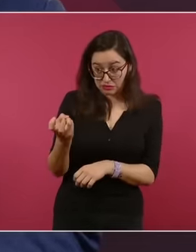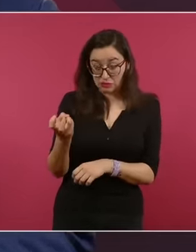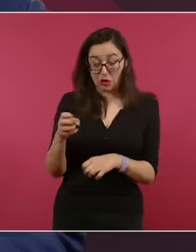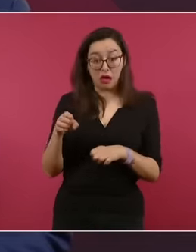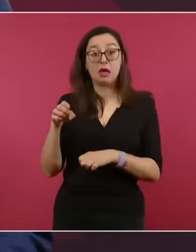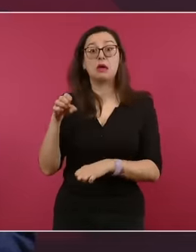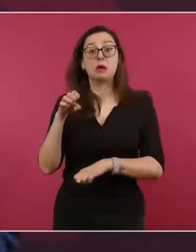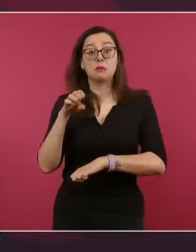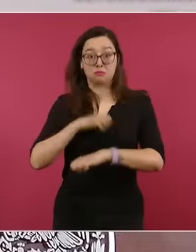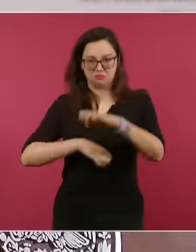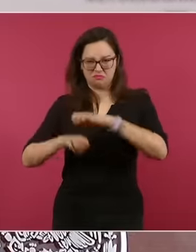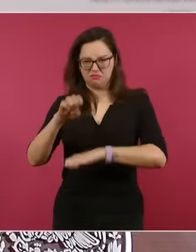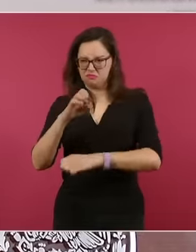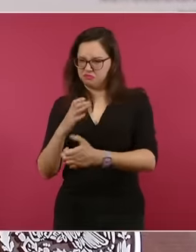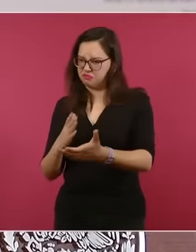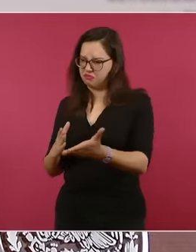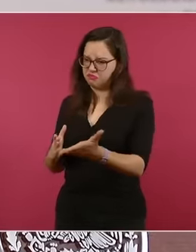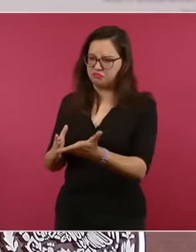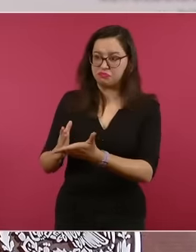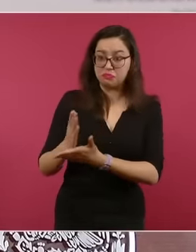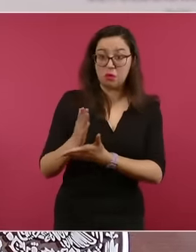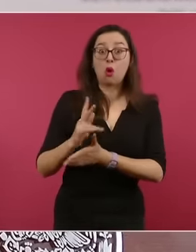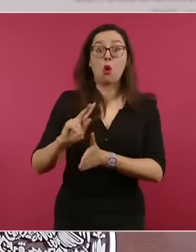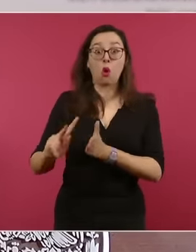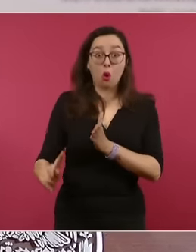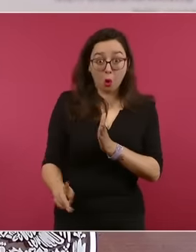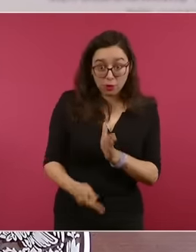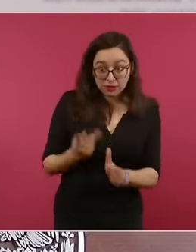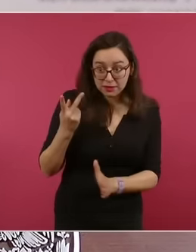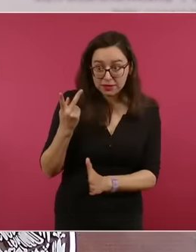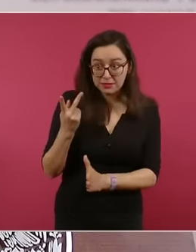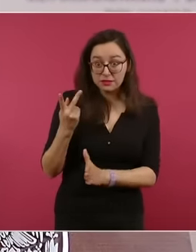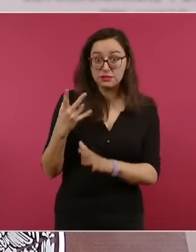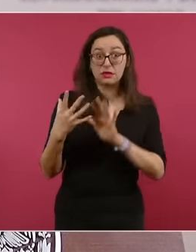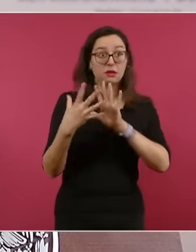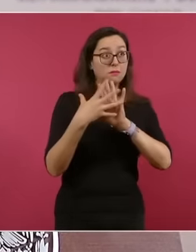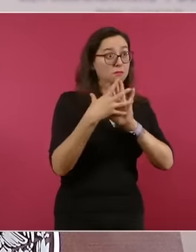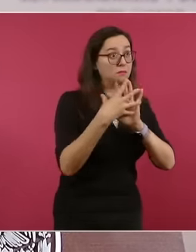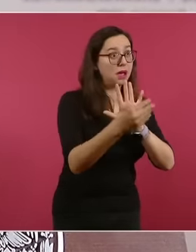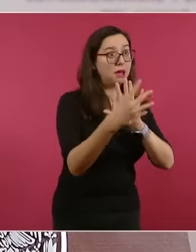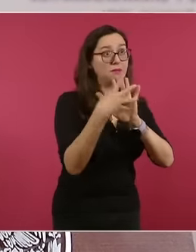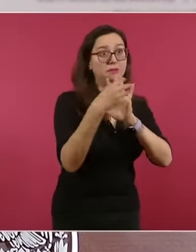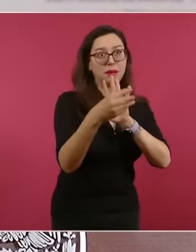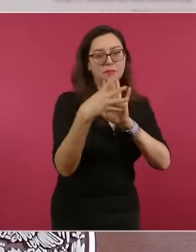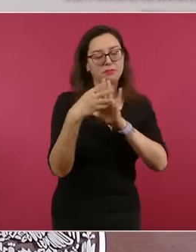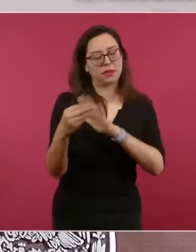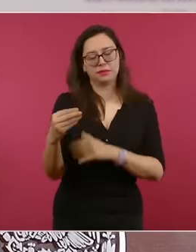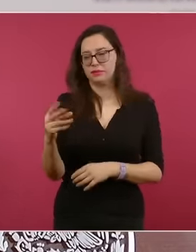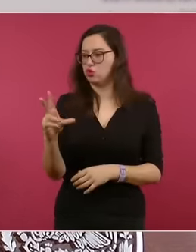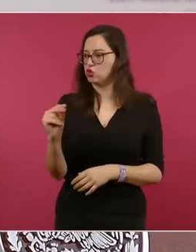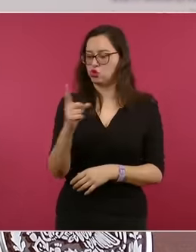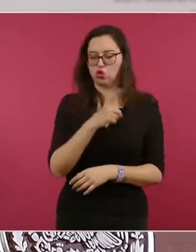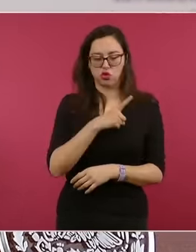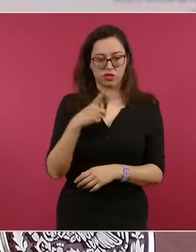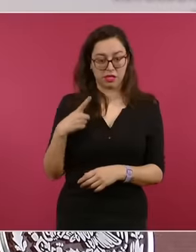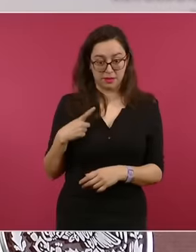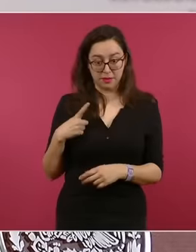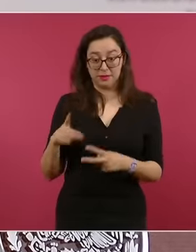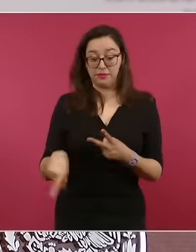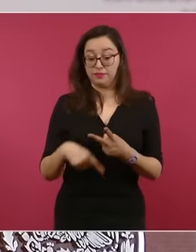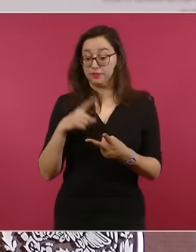y denunciar el agravio a México, a su personal